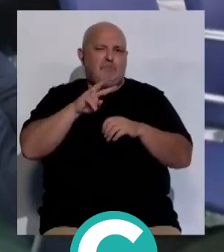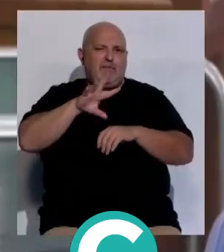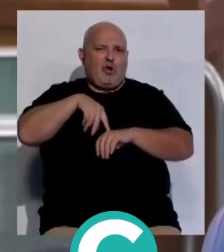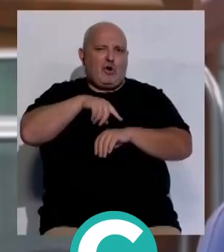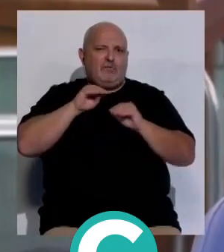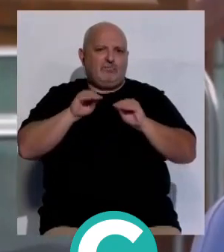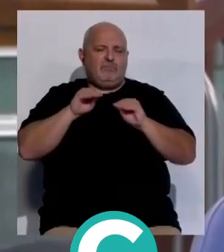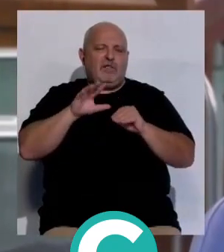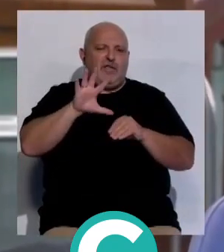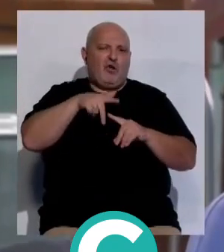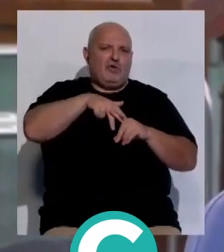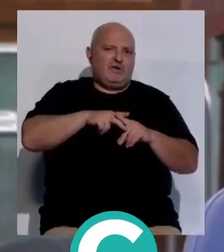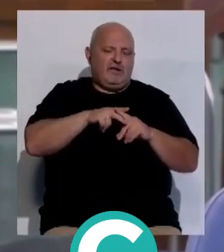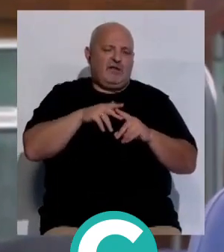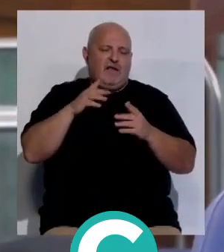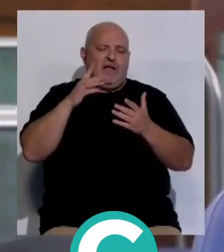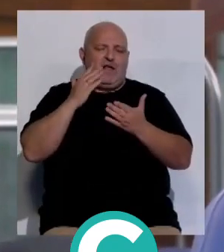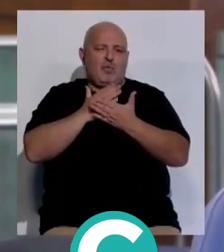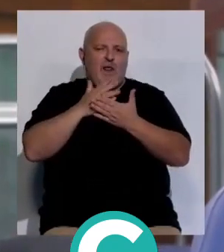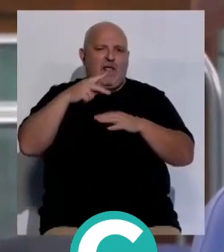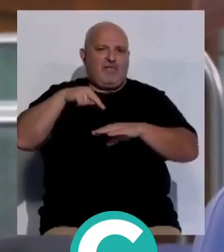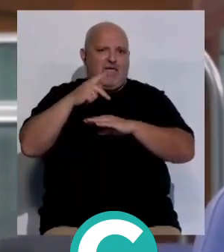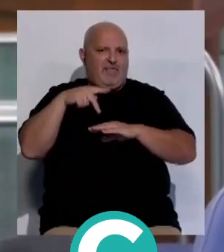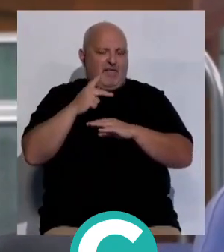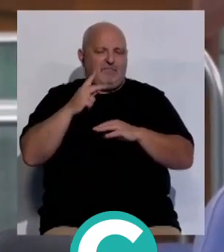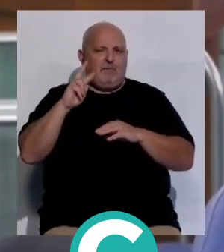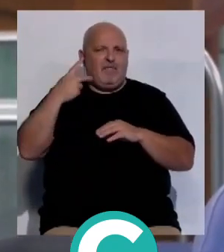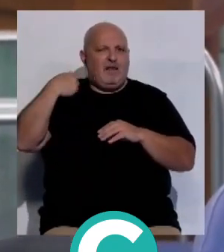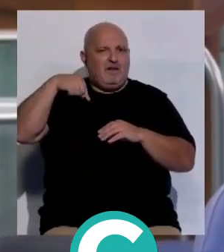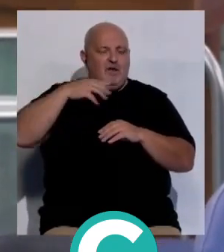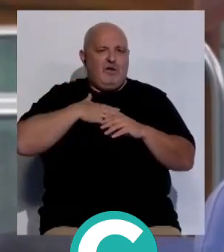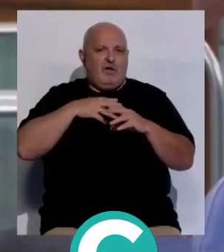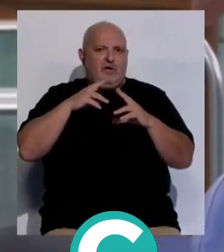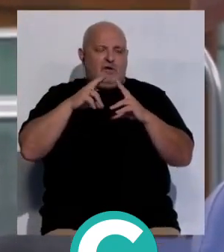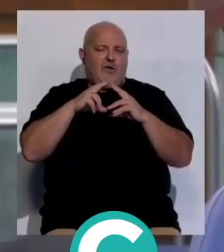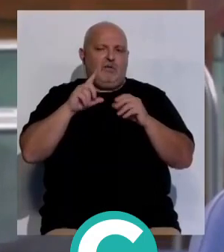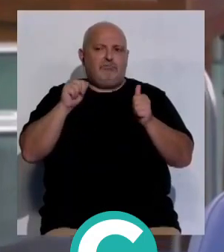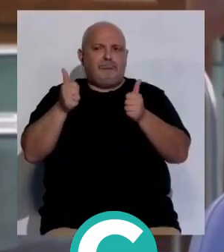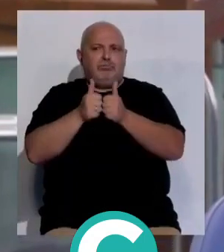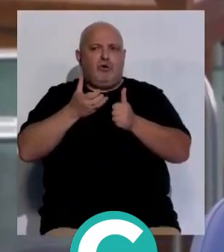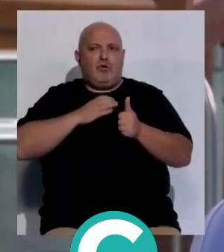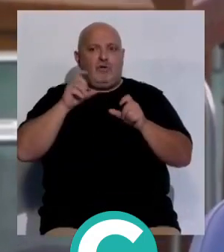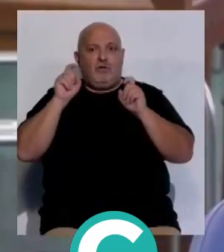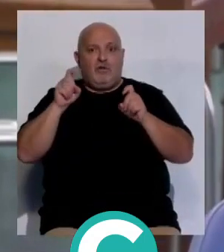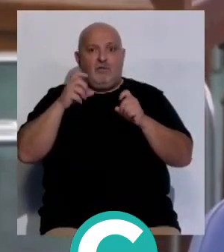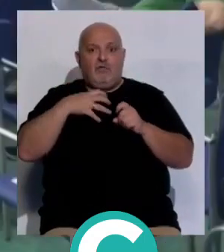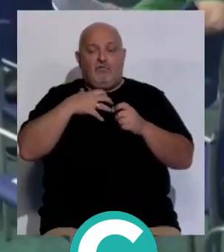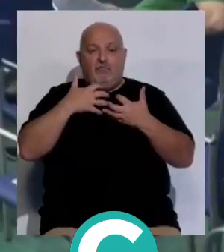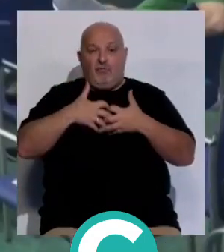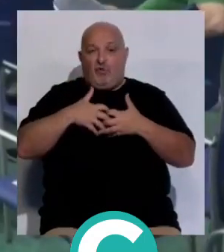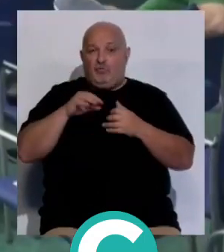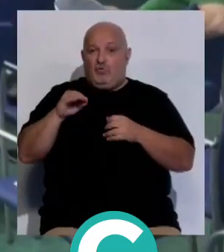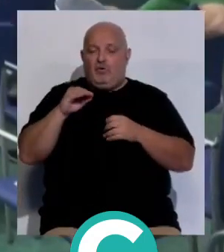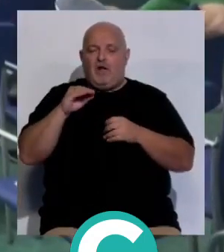duración más 5 talleres de la Escuela de Danza. El vicerector de Cultura de la Universidad junto a la concejala de Educación en Funciones, el